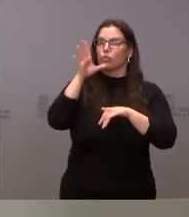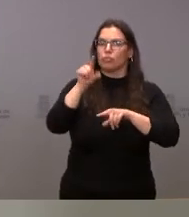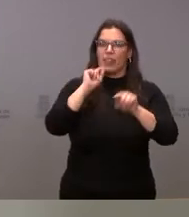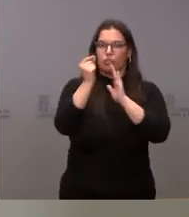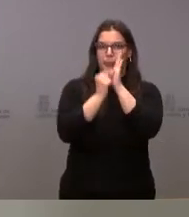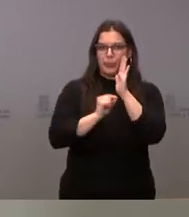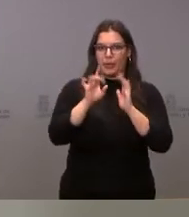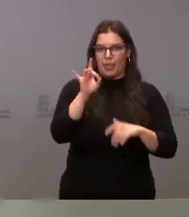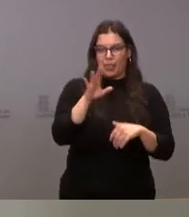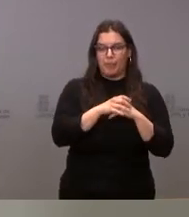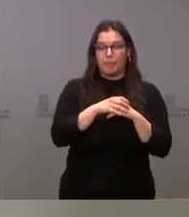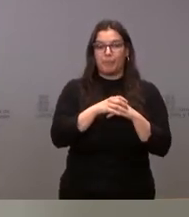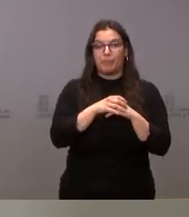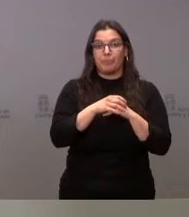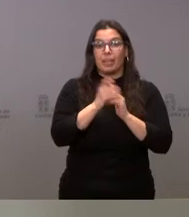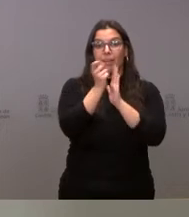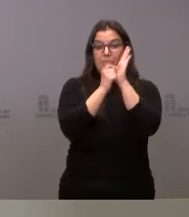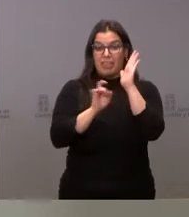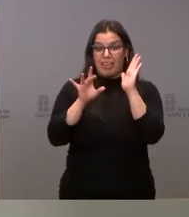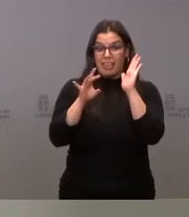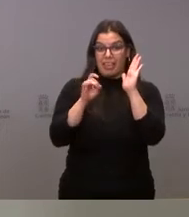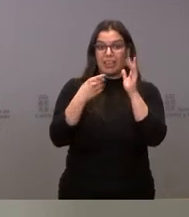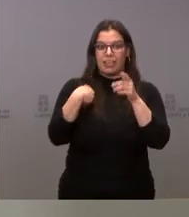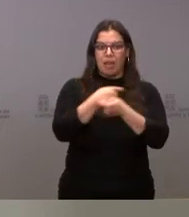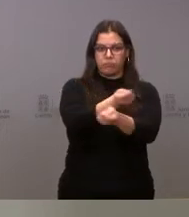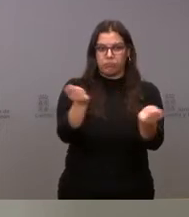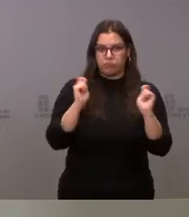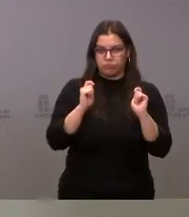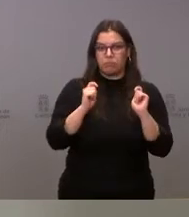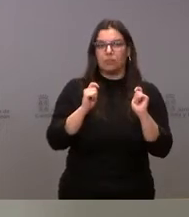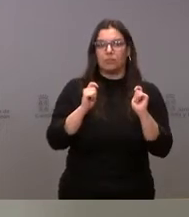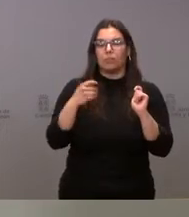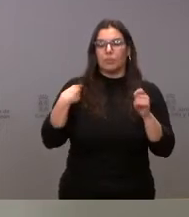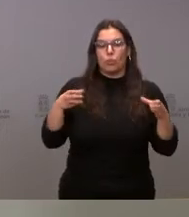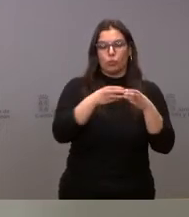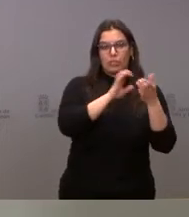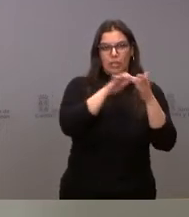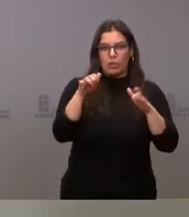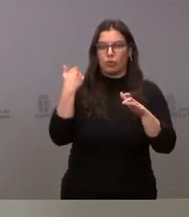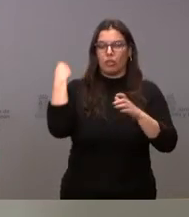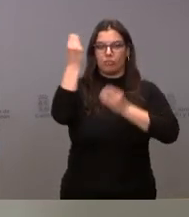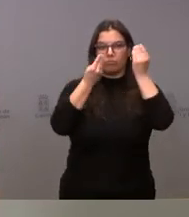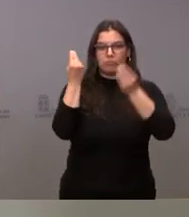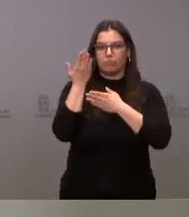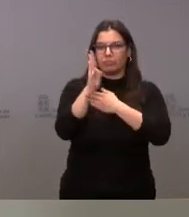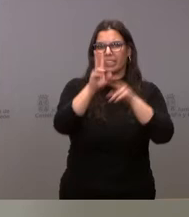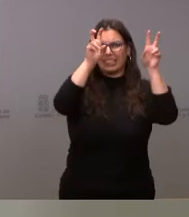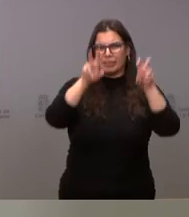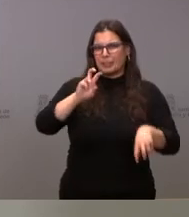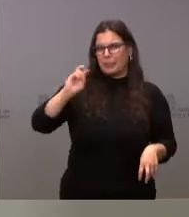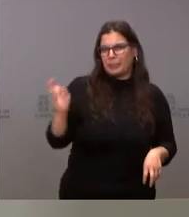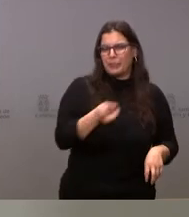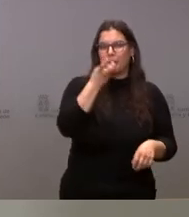Tienen ustedes la relación de estas quince medidas que han sido planteadas ya por la Junta de Castilla y León en diversas materias.